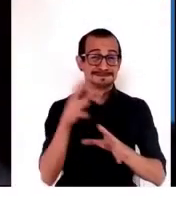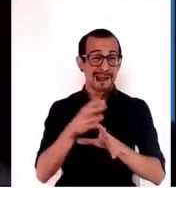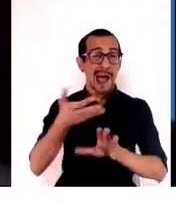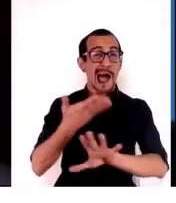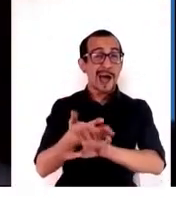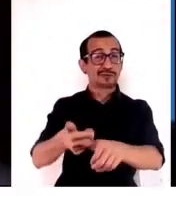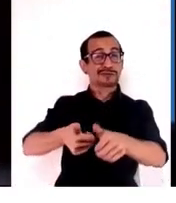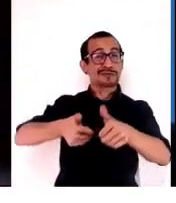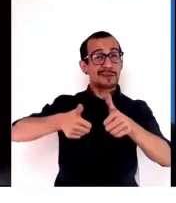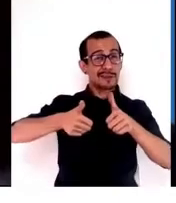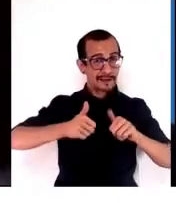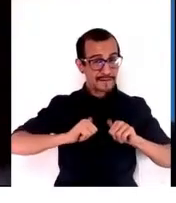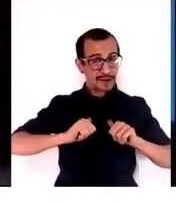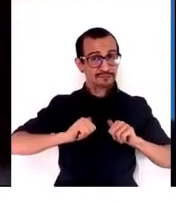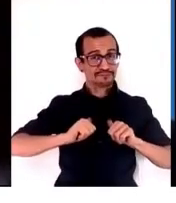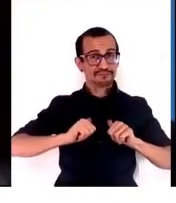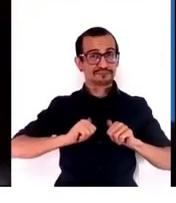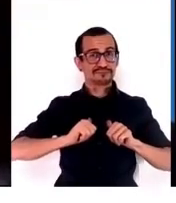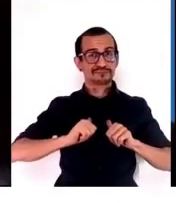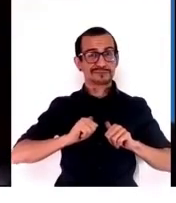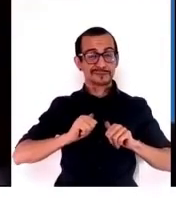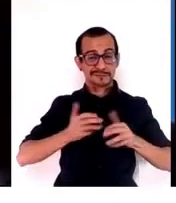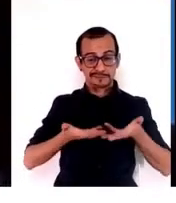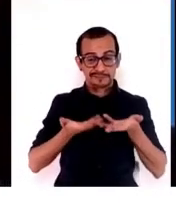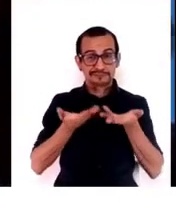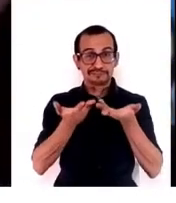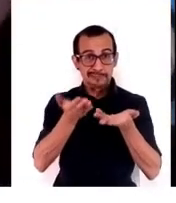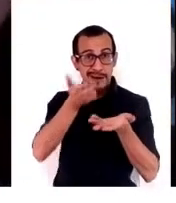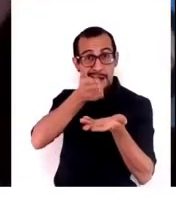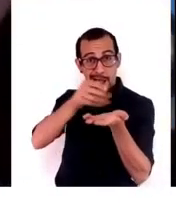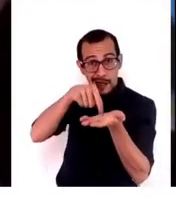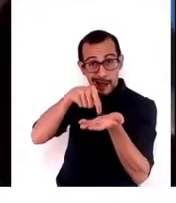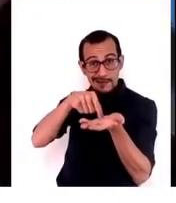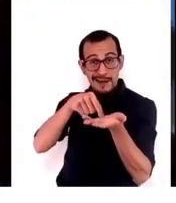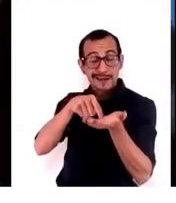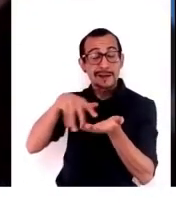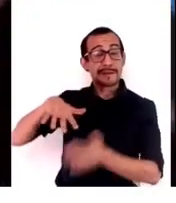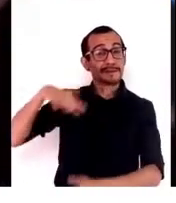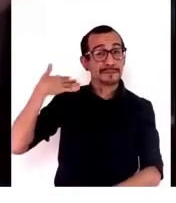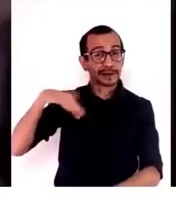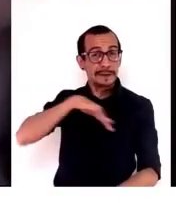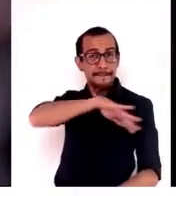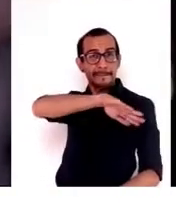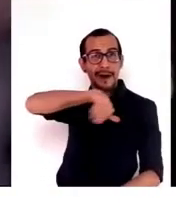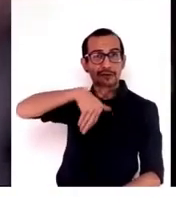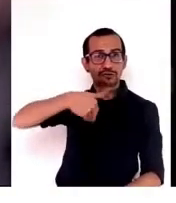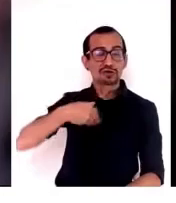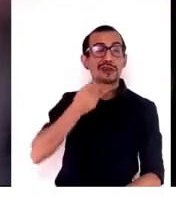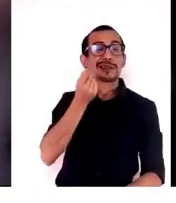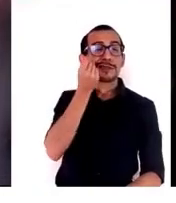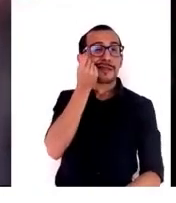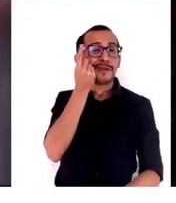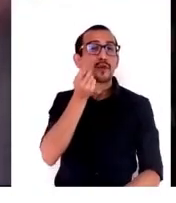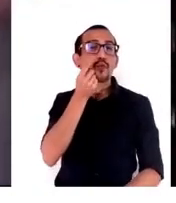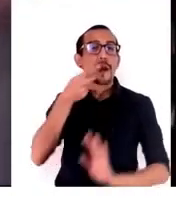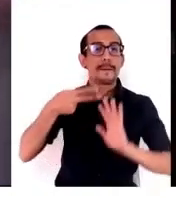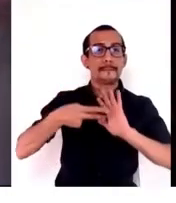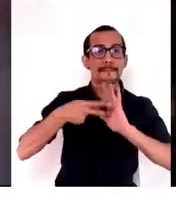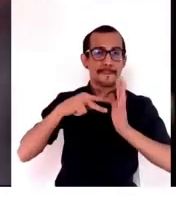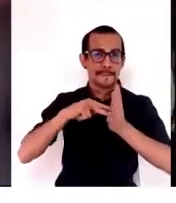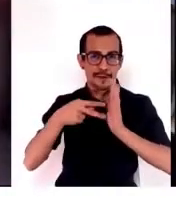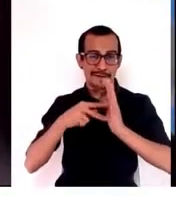tenemos y que está muy importante para nosotros de entender el problema del